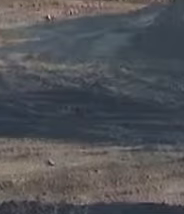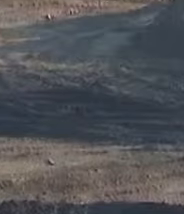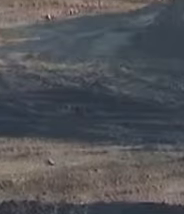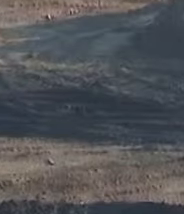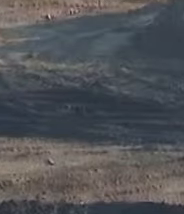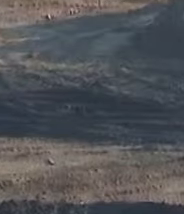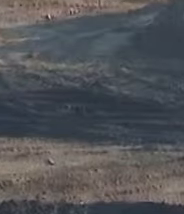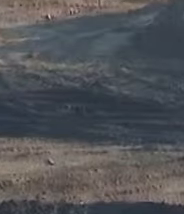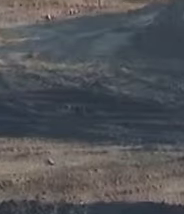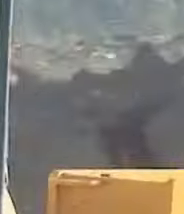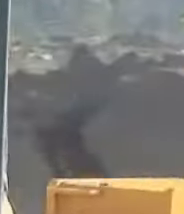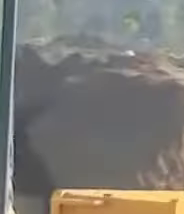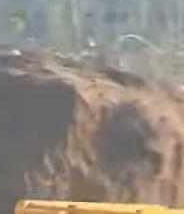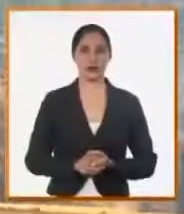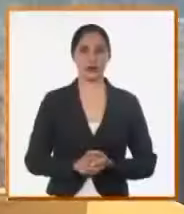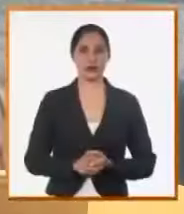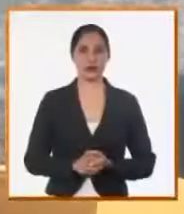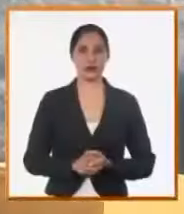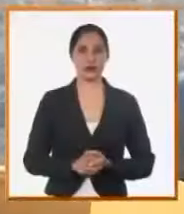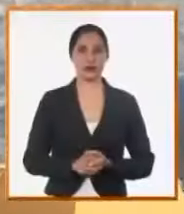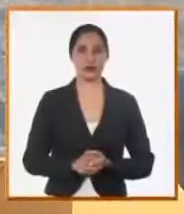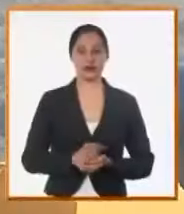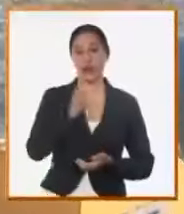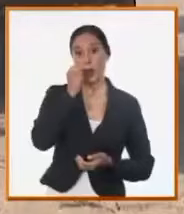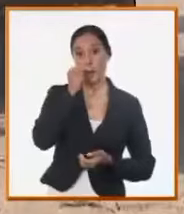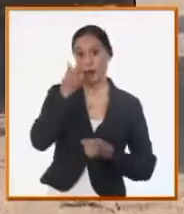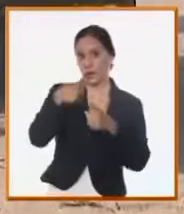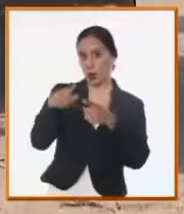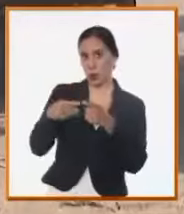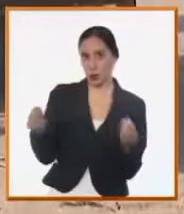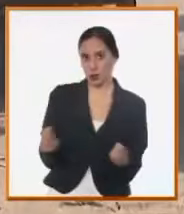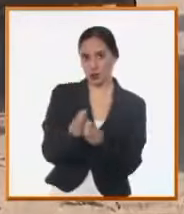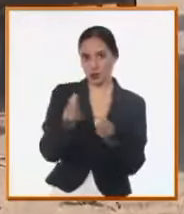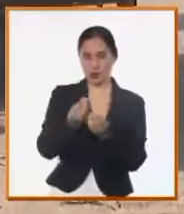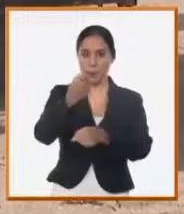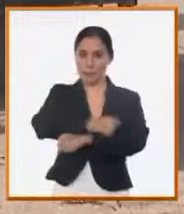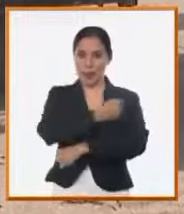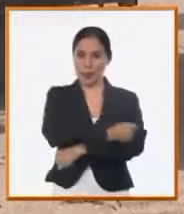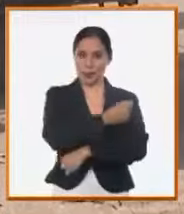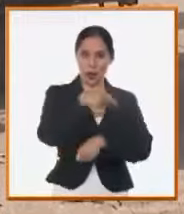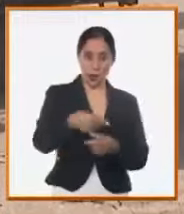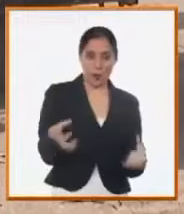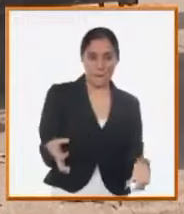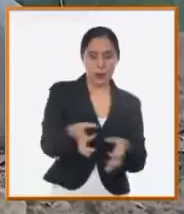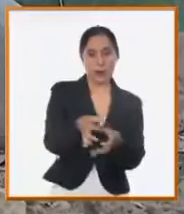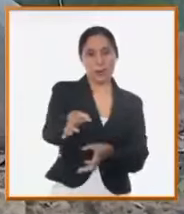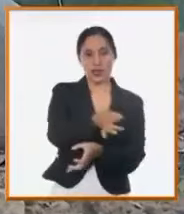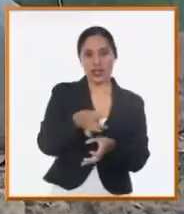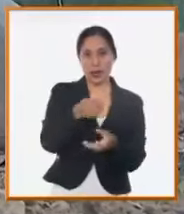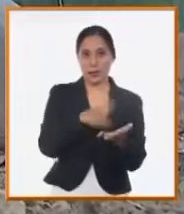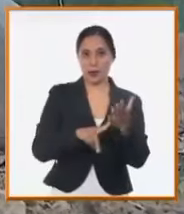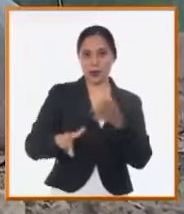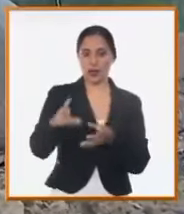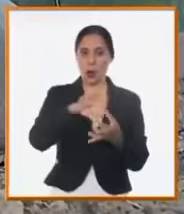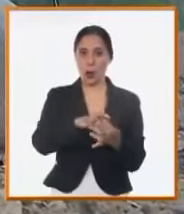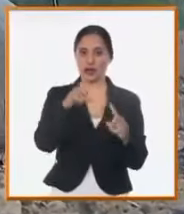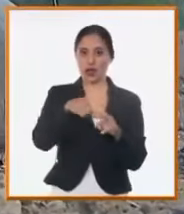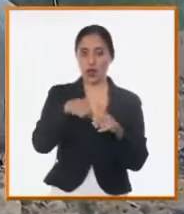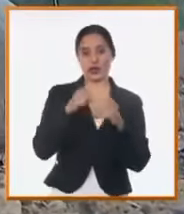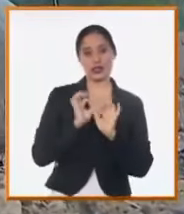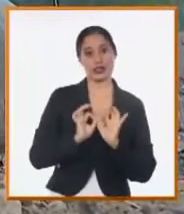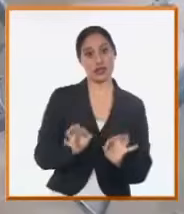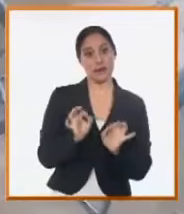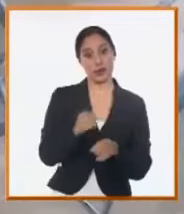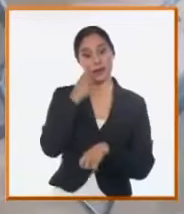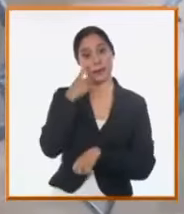Hombres y máquinas transforman el entorno en el Consejo Popular Yateritas, municipio de San Antonio del Sur, en Guantánamo, siempre respetando las normas